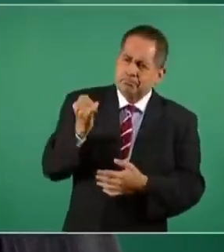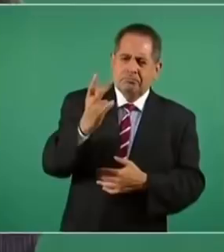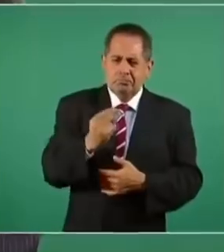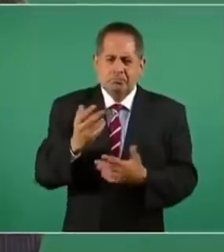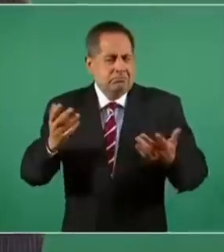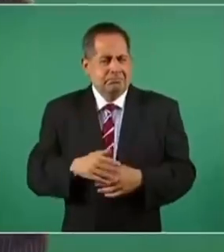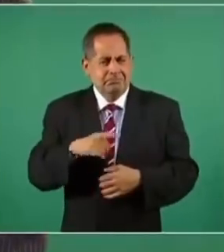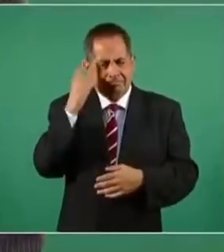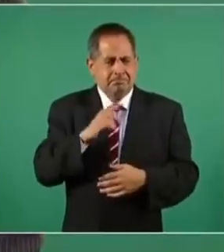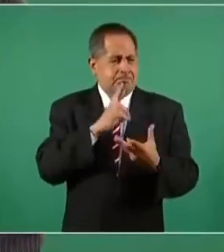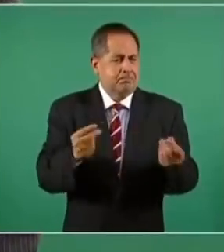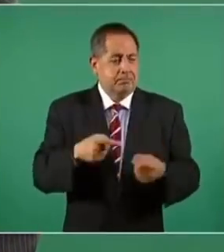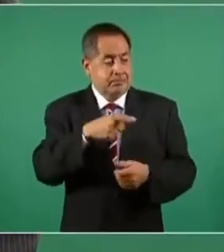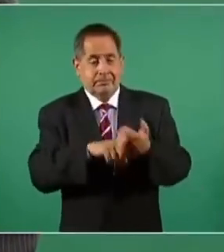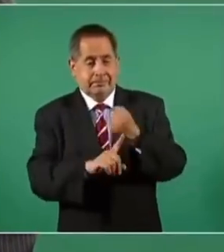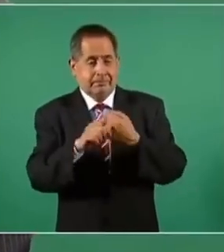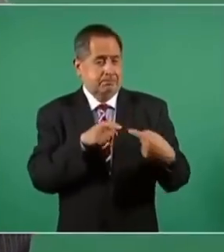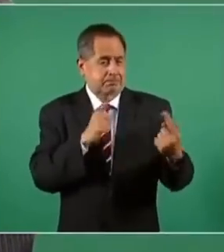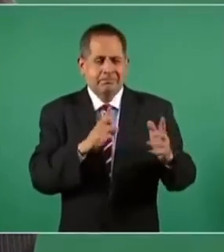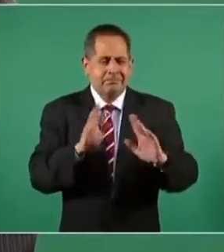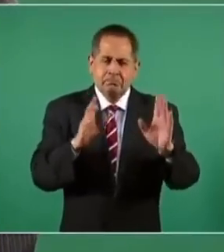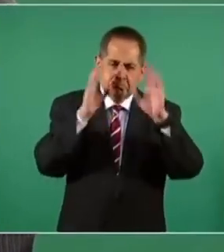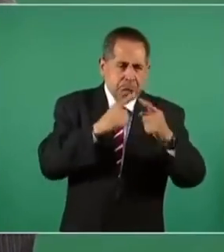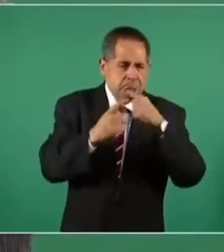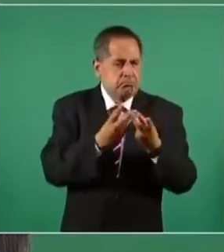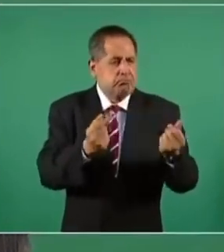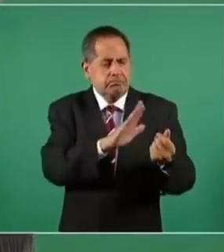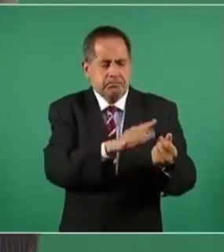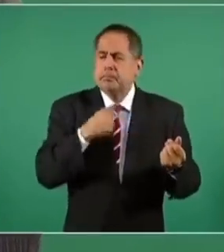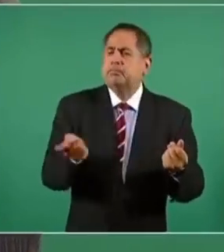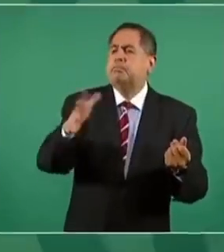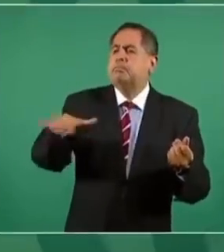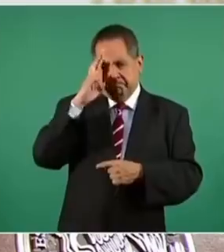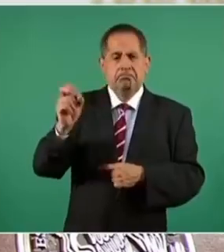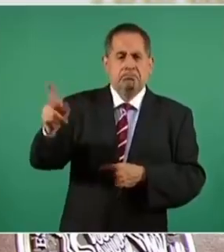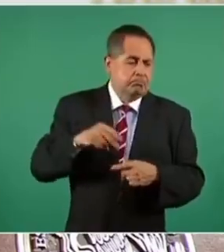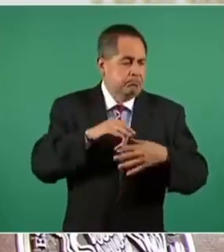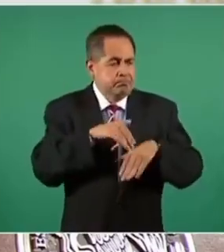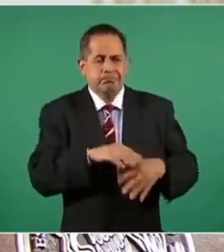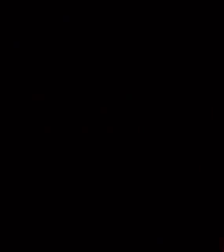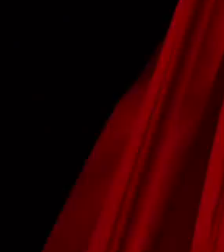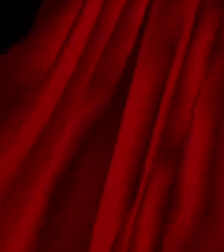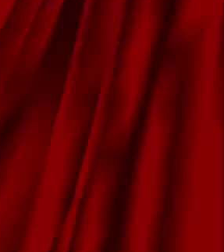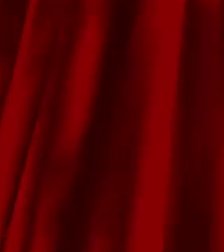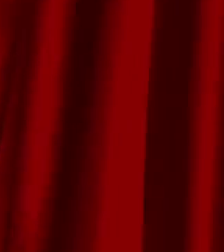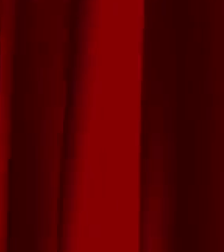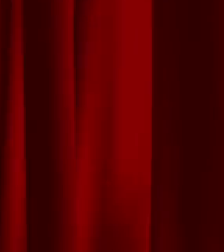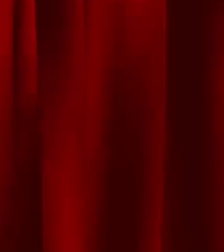Se resuelvan, diriman las diferencias. Dándole al pueblo siempre su lugar. Que es el soberano. Dándole Dándole al al